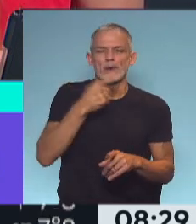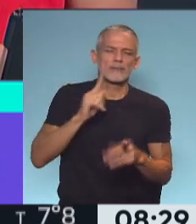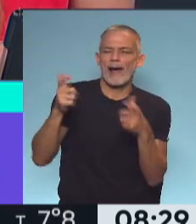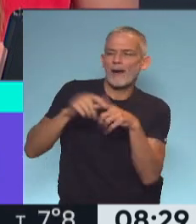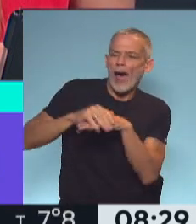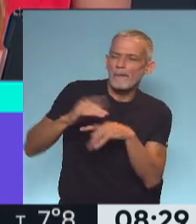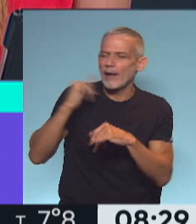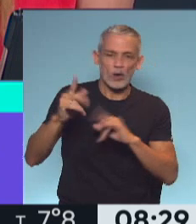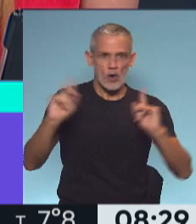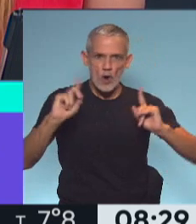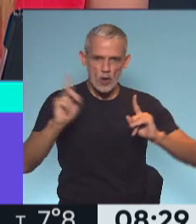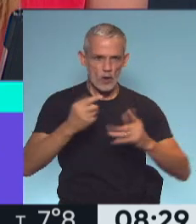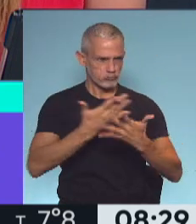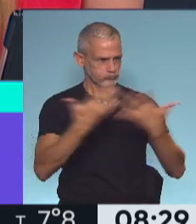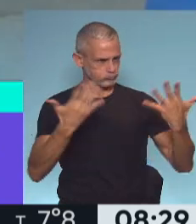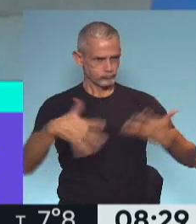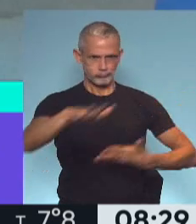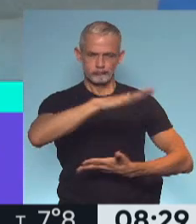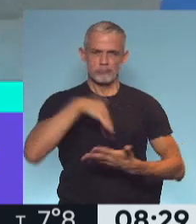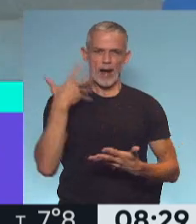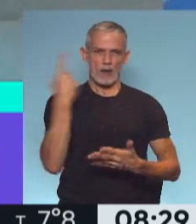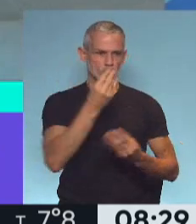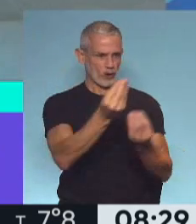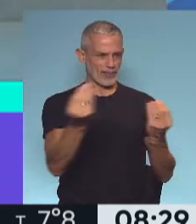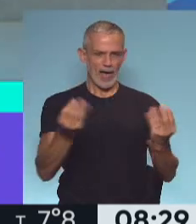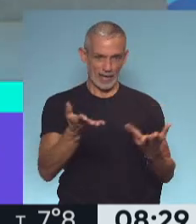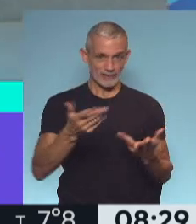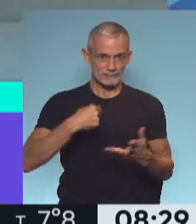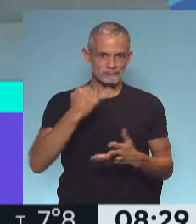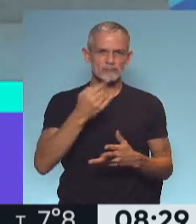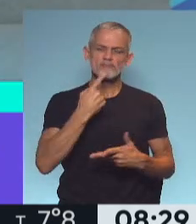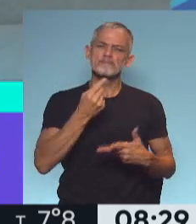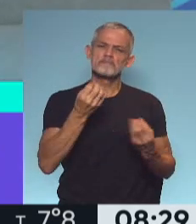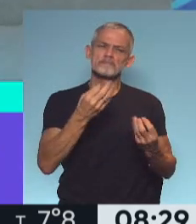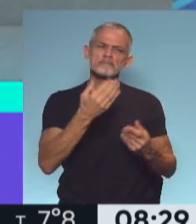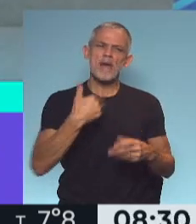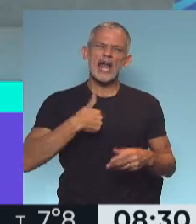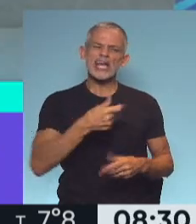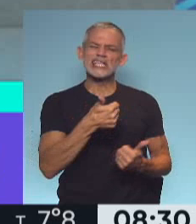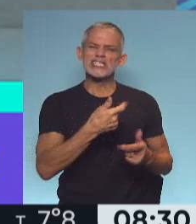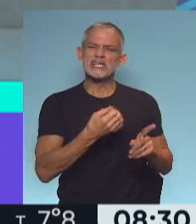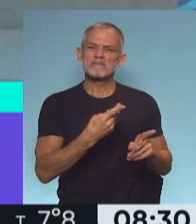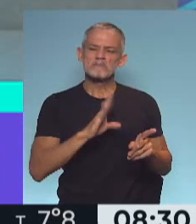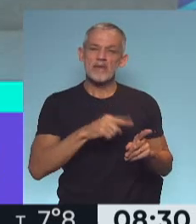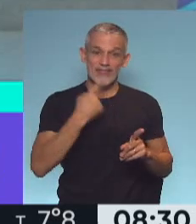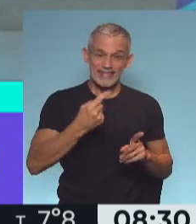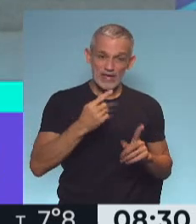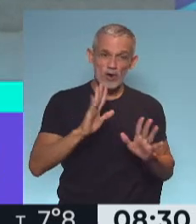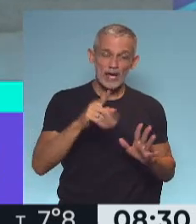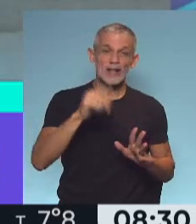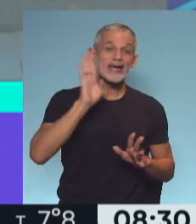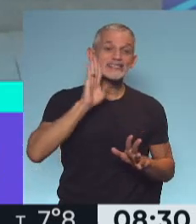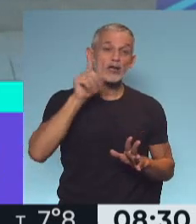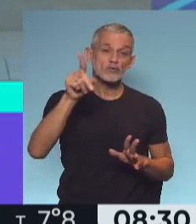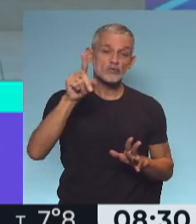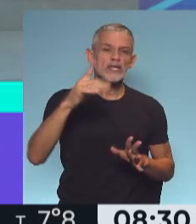reunión de amigos. Claro. Lo dijo delante de las autoridades norteamericanas. Y allí fue que respaldó a Argentina porque concretamente dijo que Estados